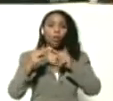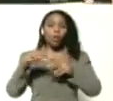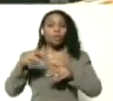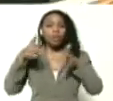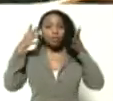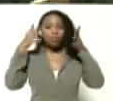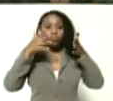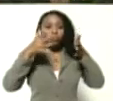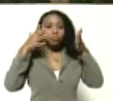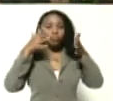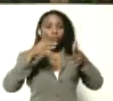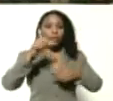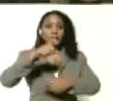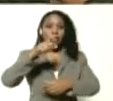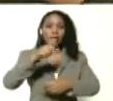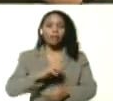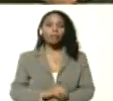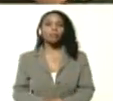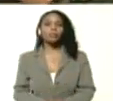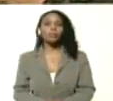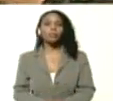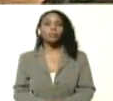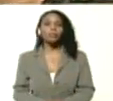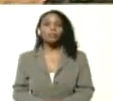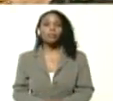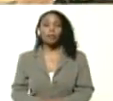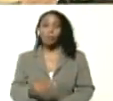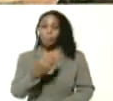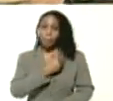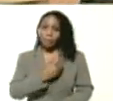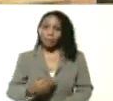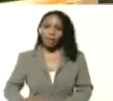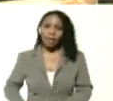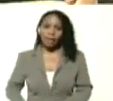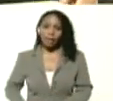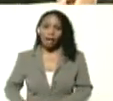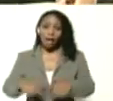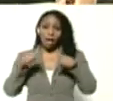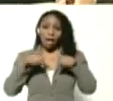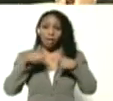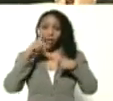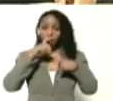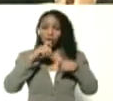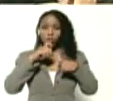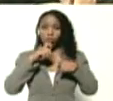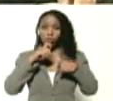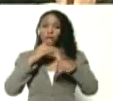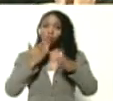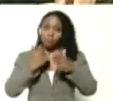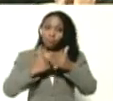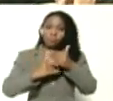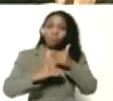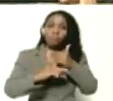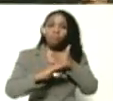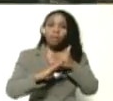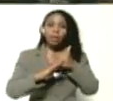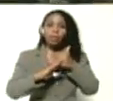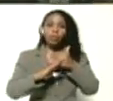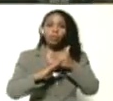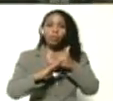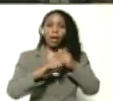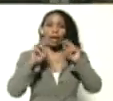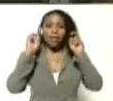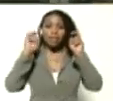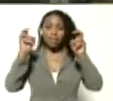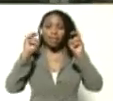académica, necesaria. Presidente, para este año, bueno, vamos, a, en el